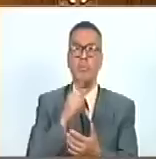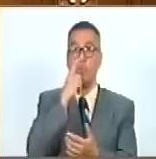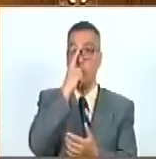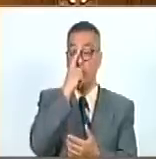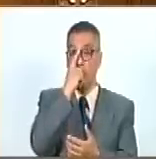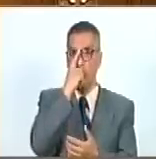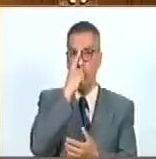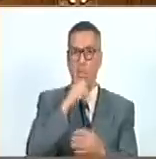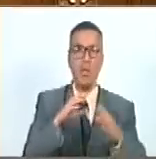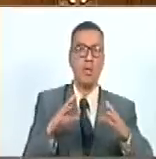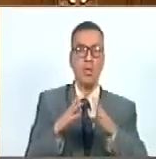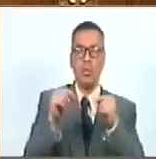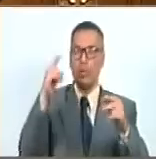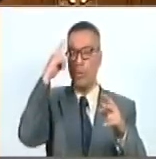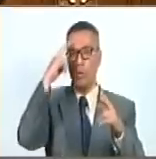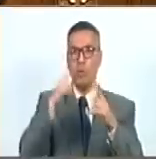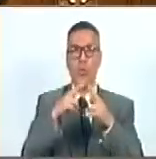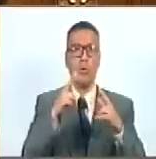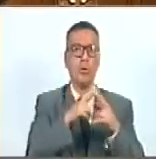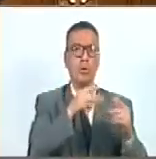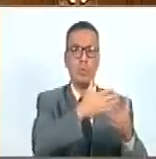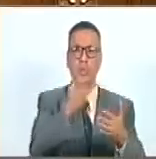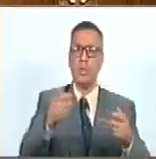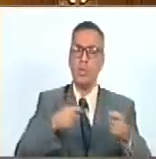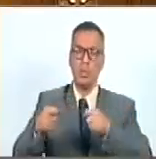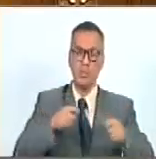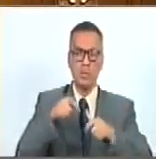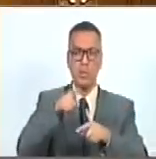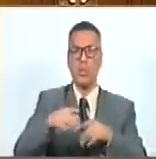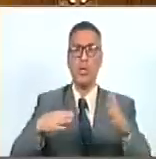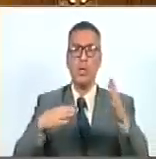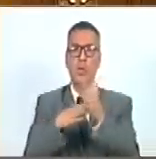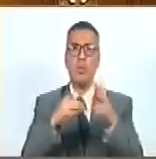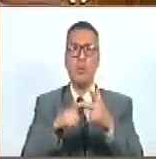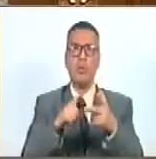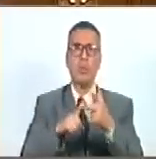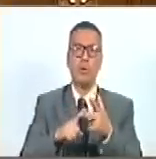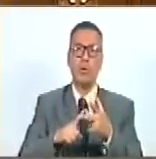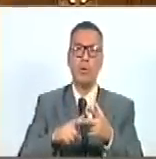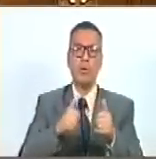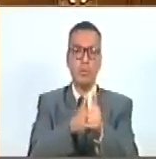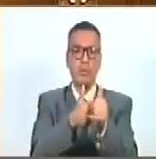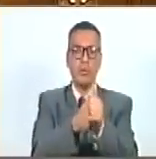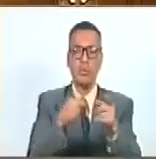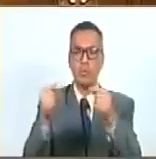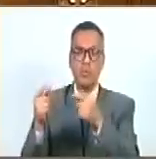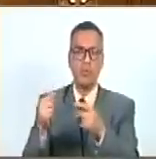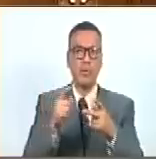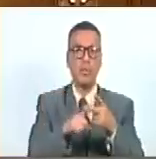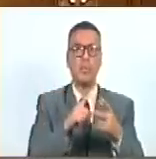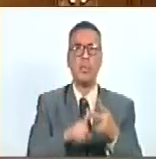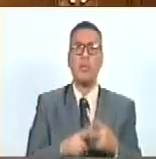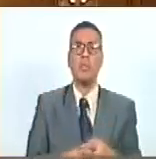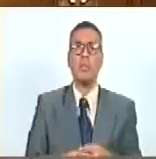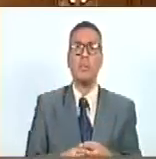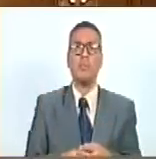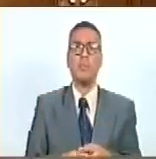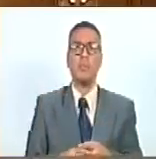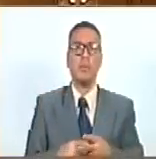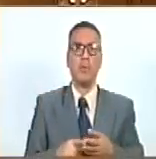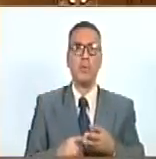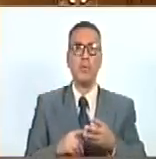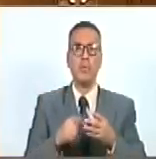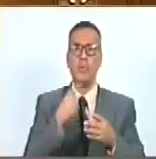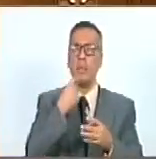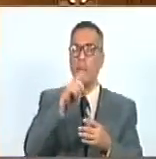que todos conocemos todas las acciones de ellos de bloqueo, de persecución financiera, de